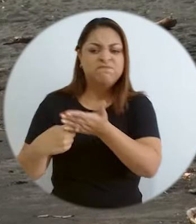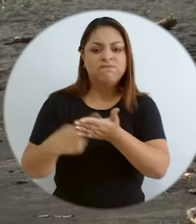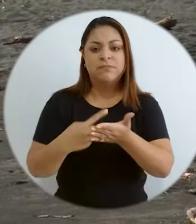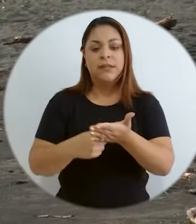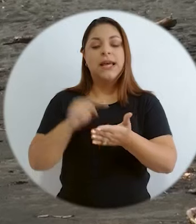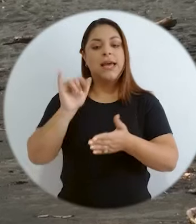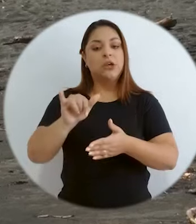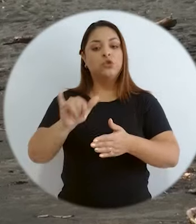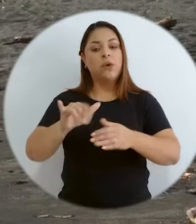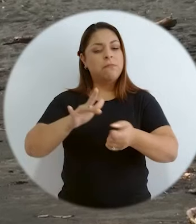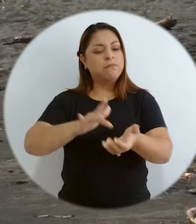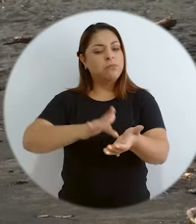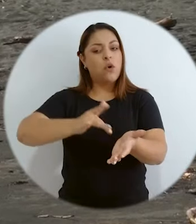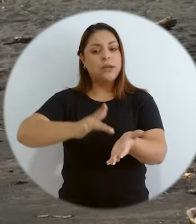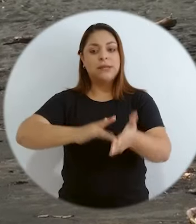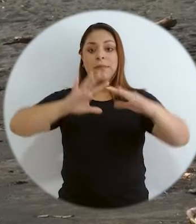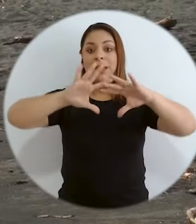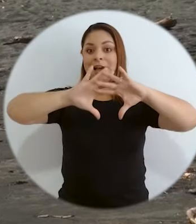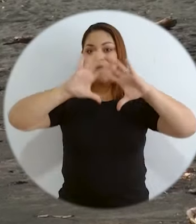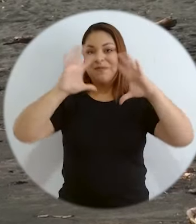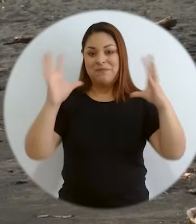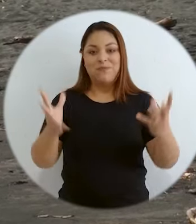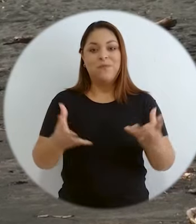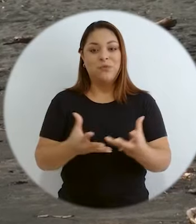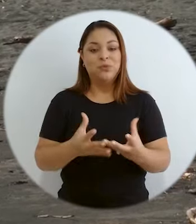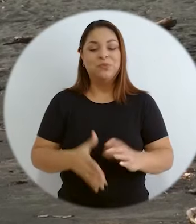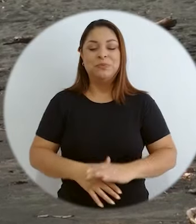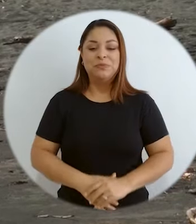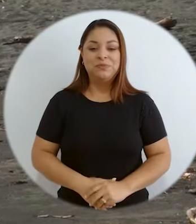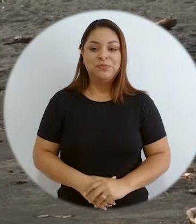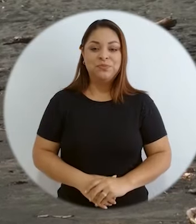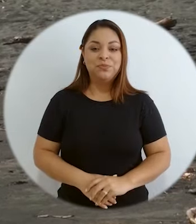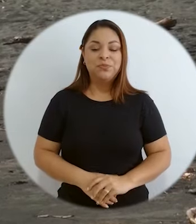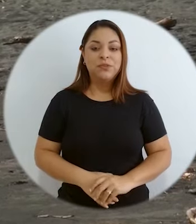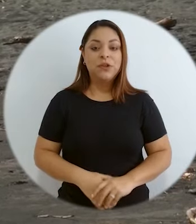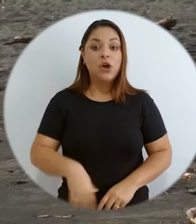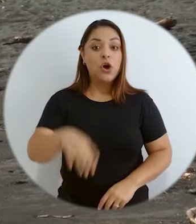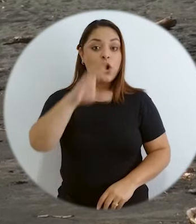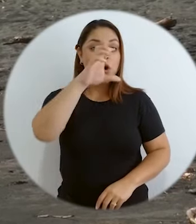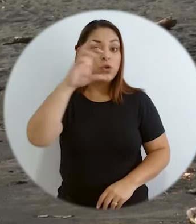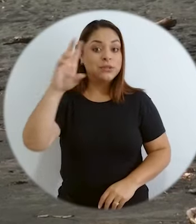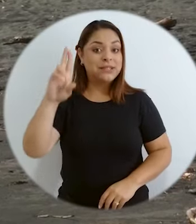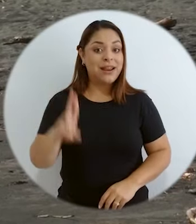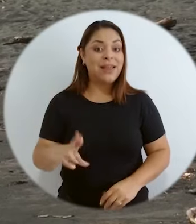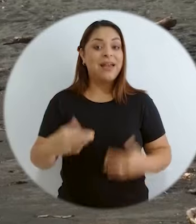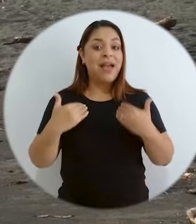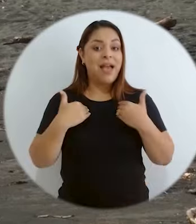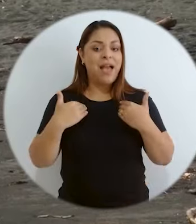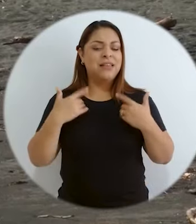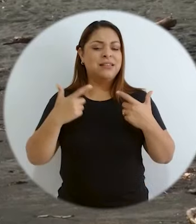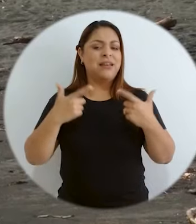que este evento sea provechoso no solo para Costa Rica sino para el mundo entero. Costa Rica tiene un gran potencial